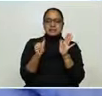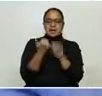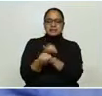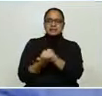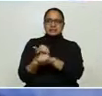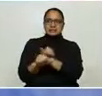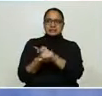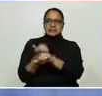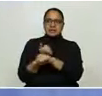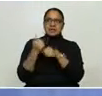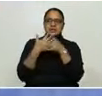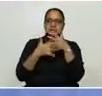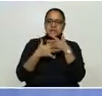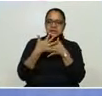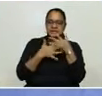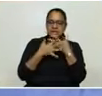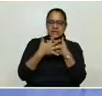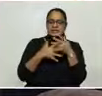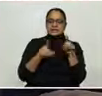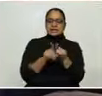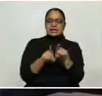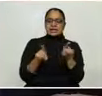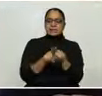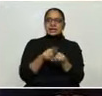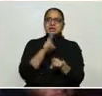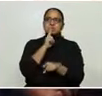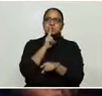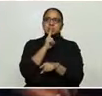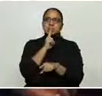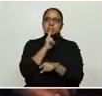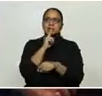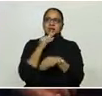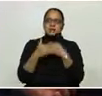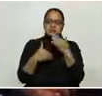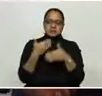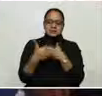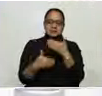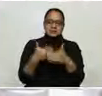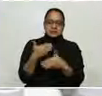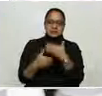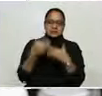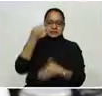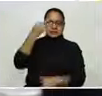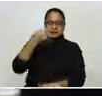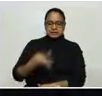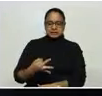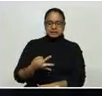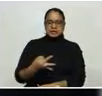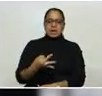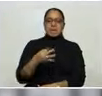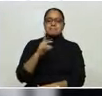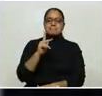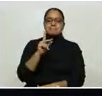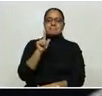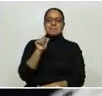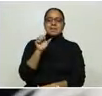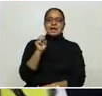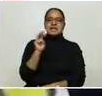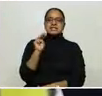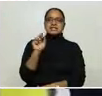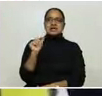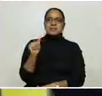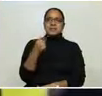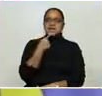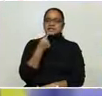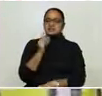complejo, también Honduras está. ¿Qué es lo que ocurre ahí? Ahí hay que asegurar la sangre segura y el plama seguro, porque eso es con pacientes